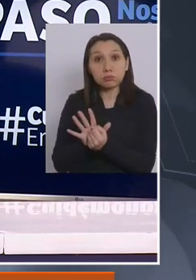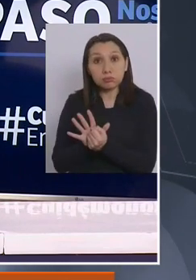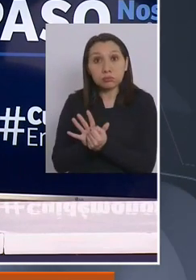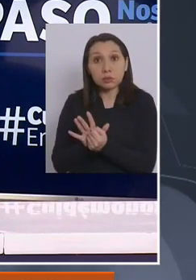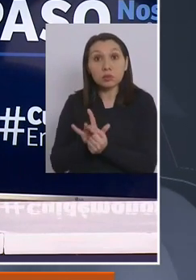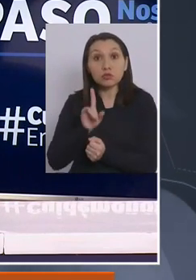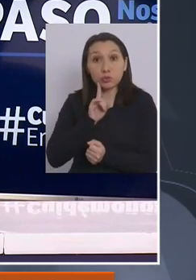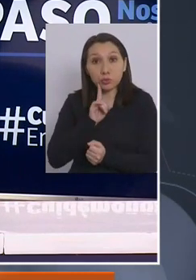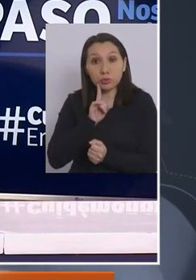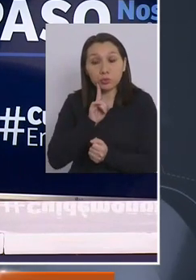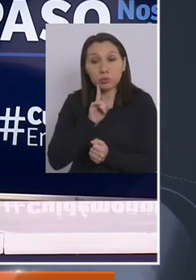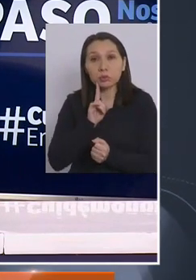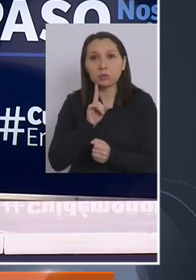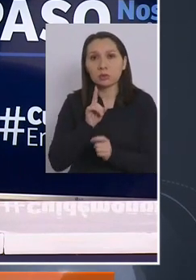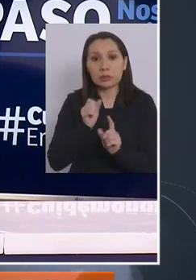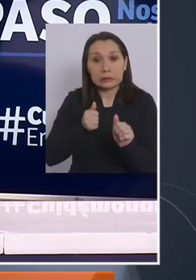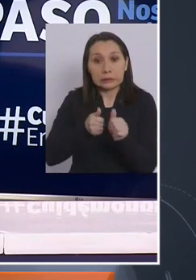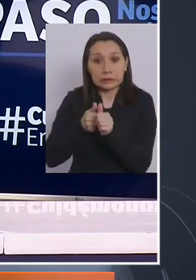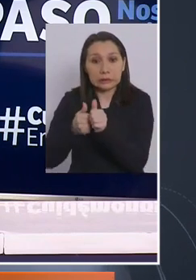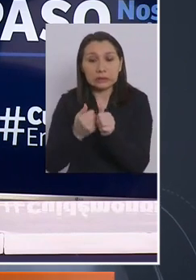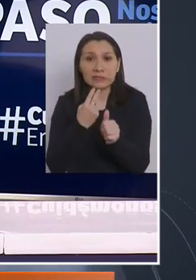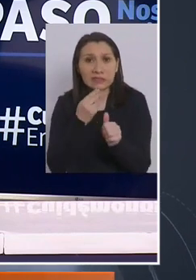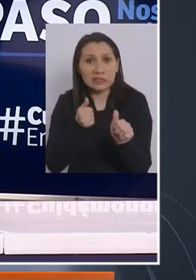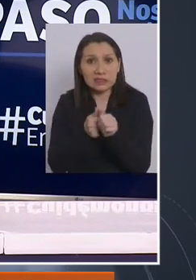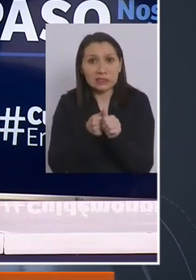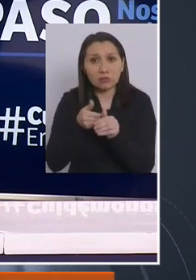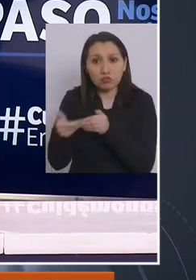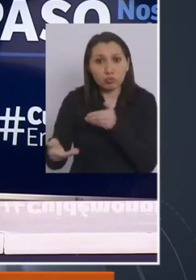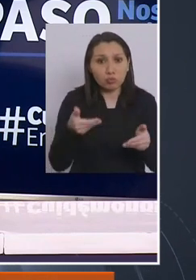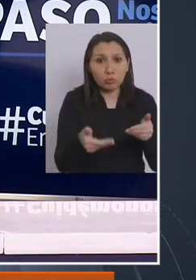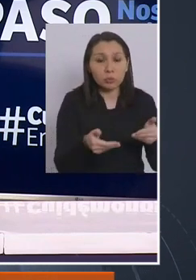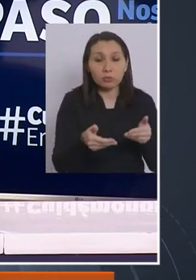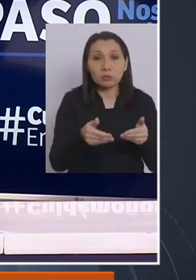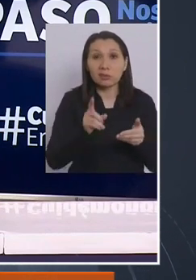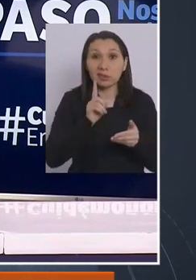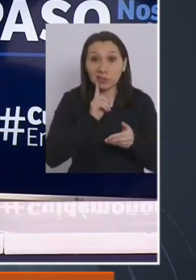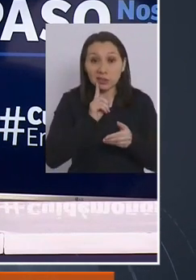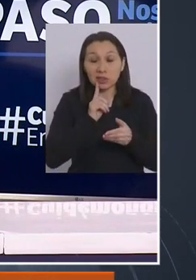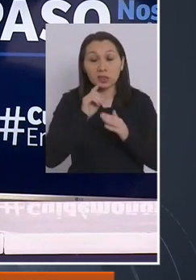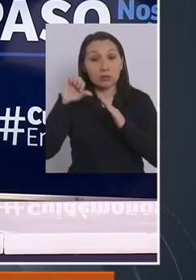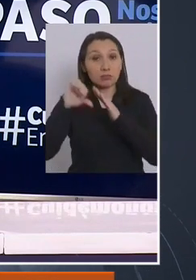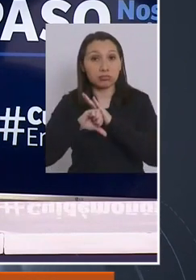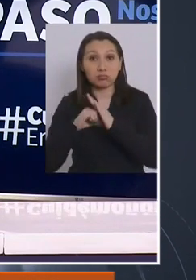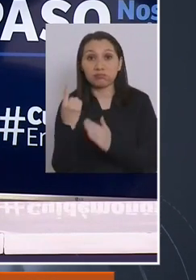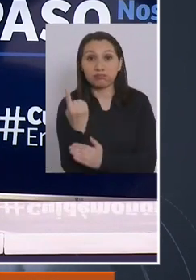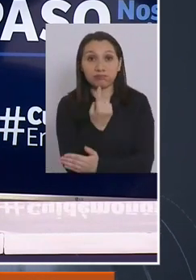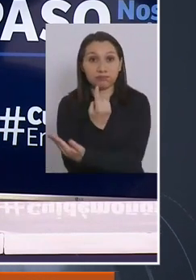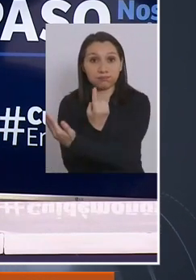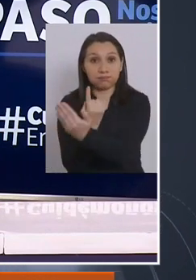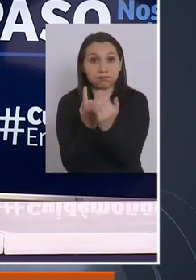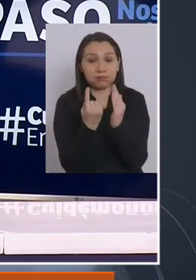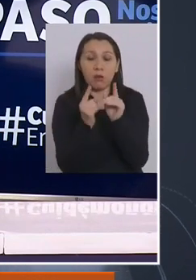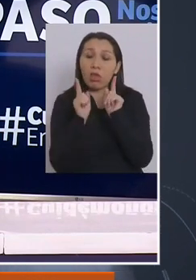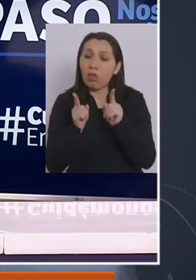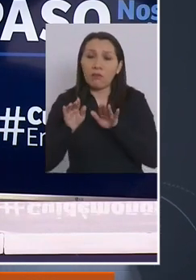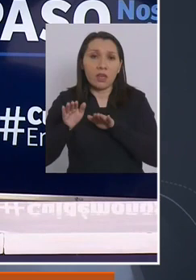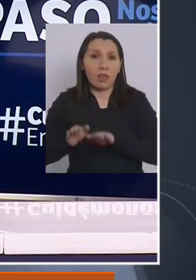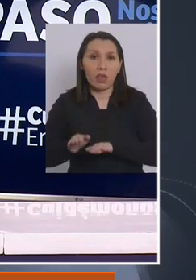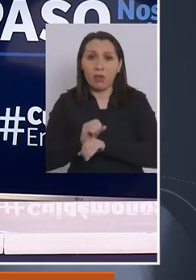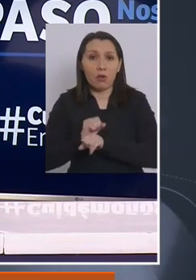positivo como los contactos estrechos que hoy día están en aislamiento deben